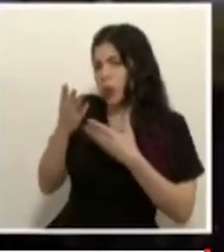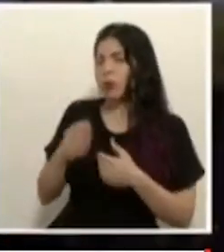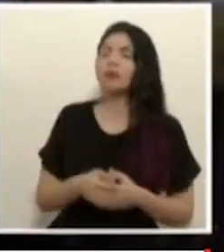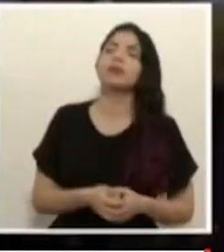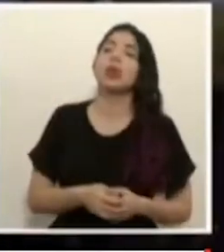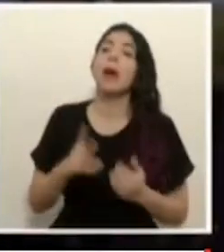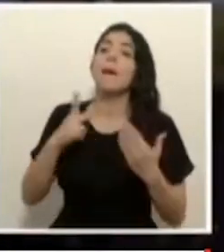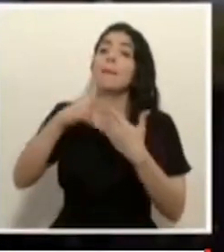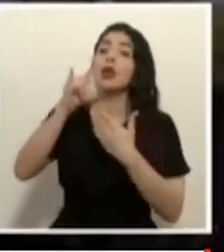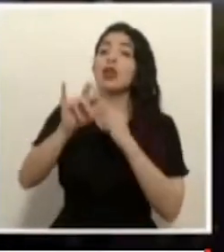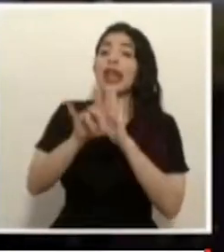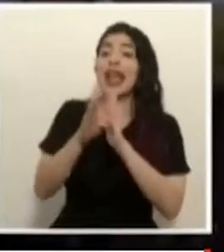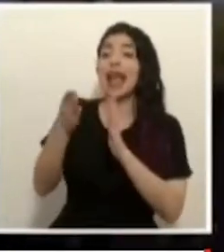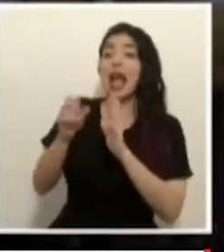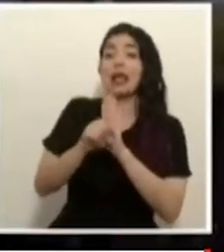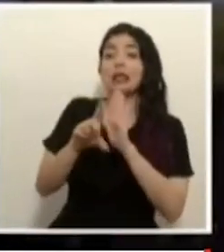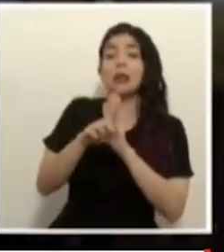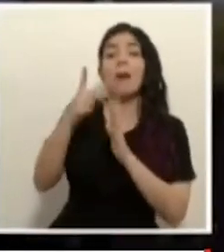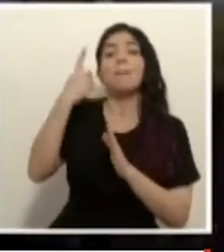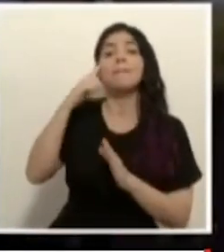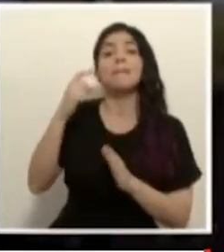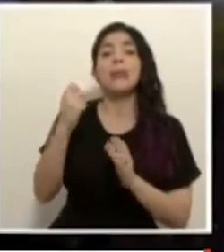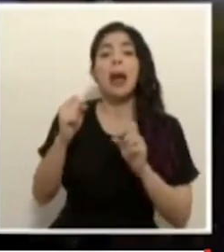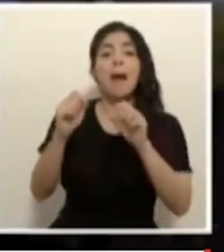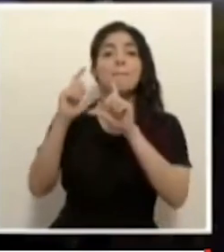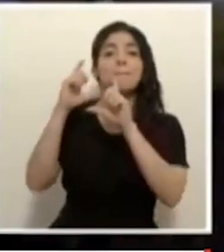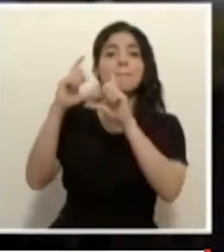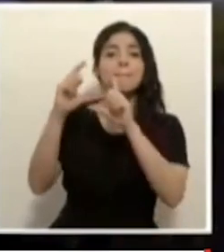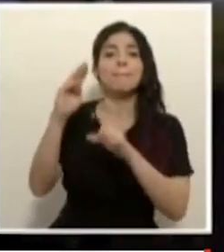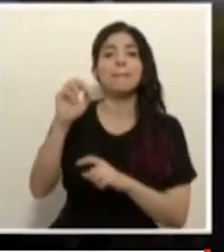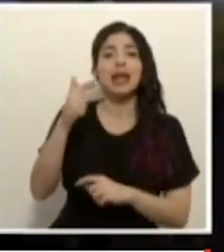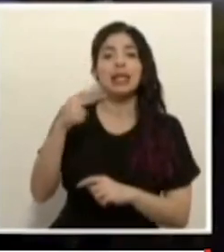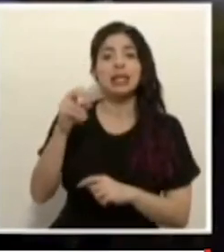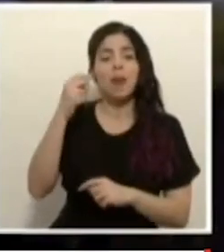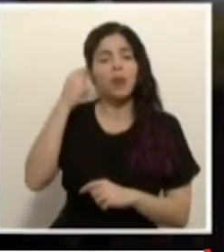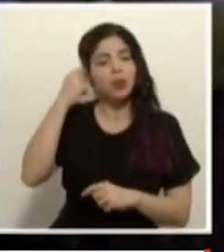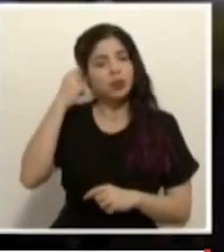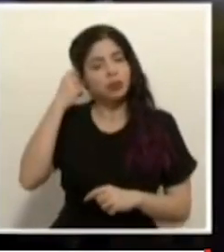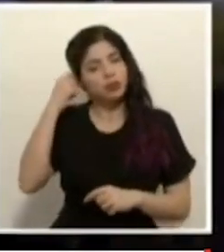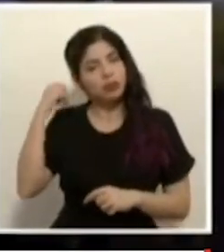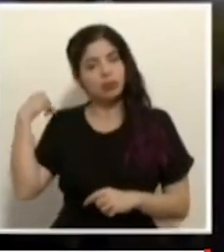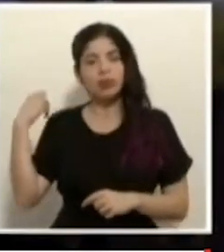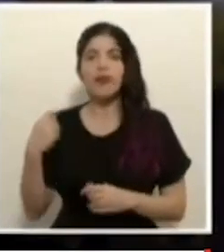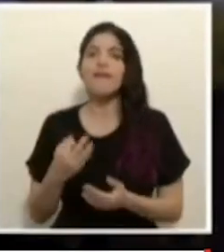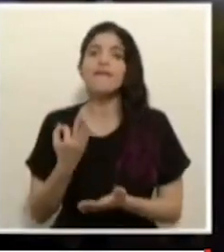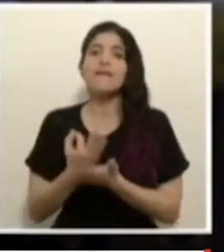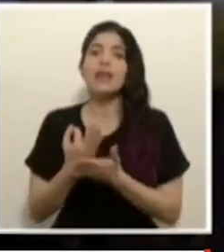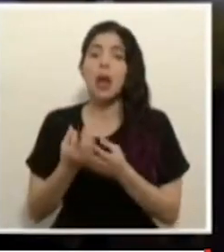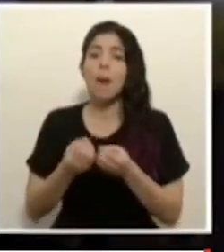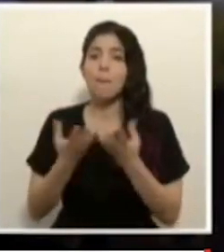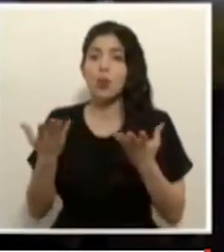hay proyectos de ley en la asamblea para bajar el marchando y también